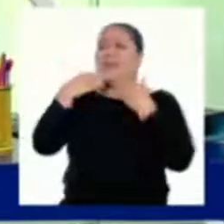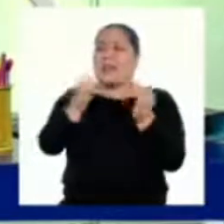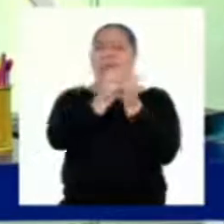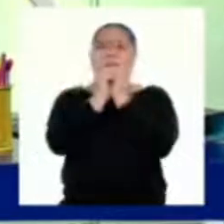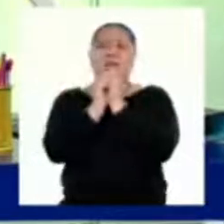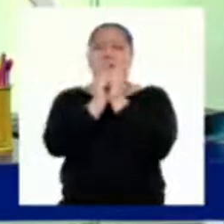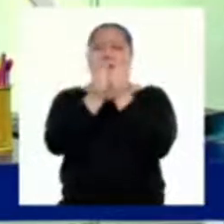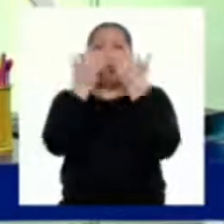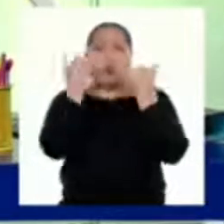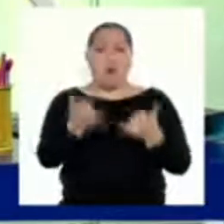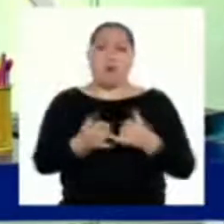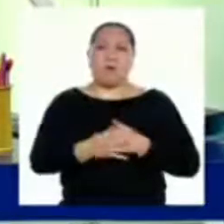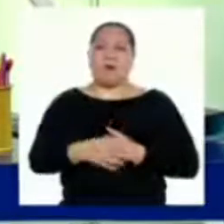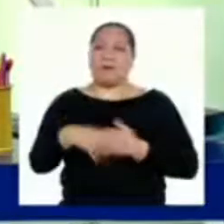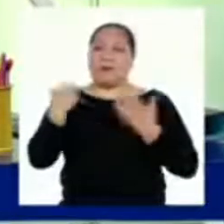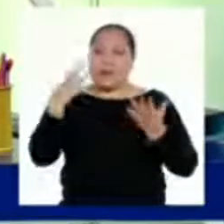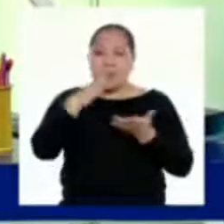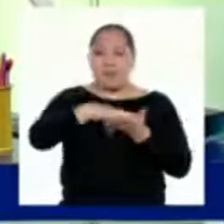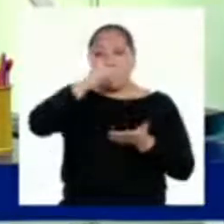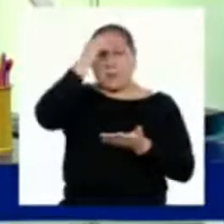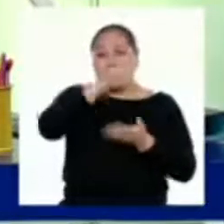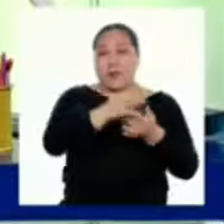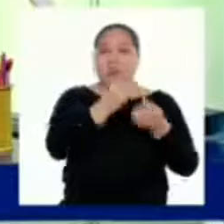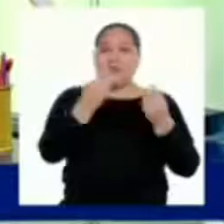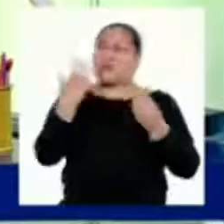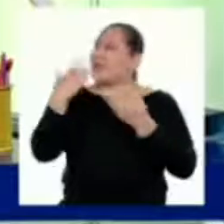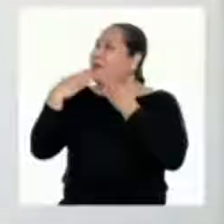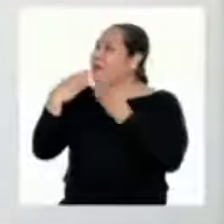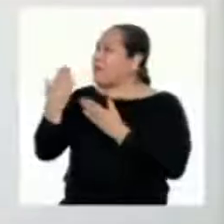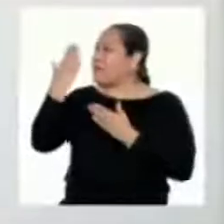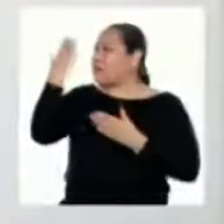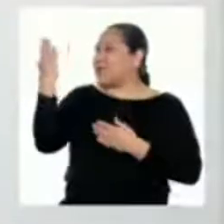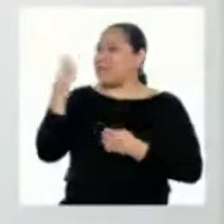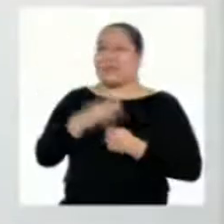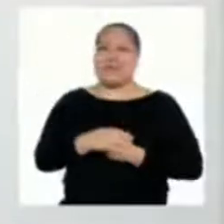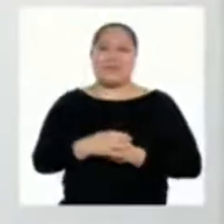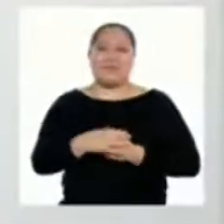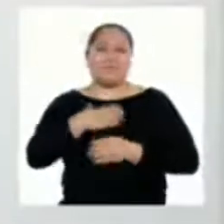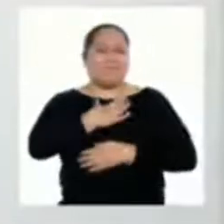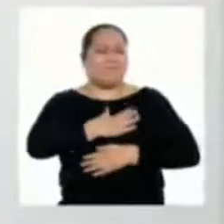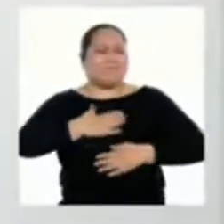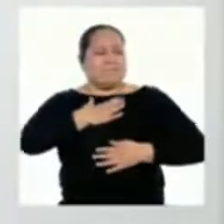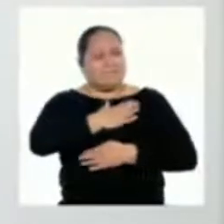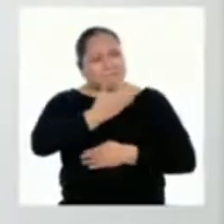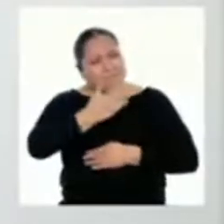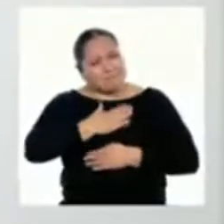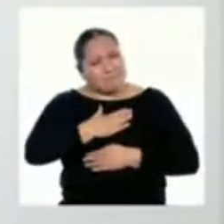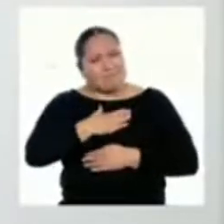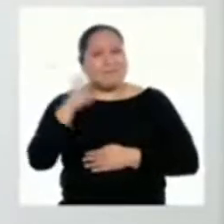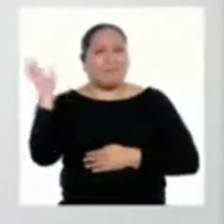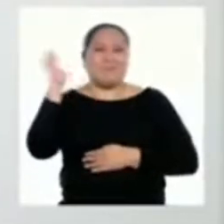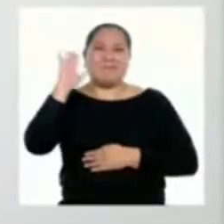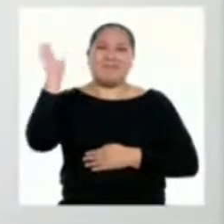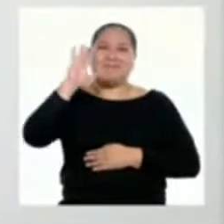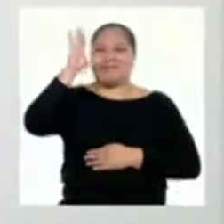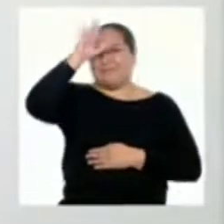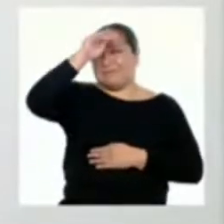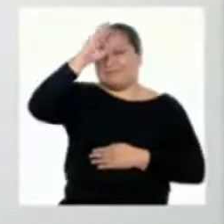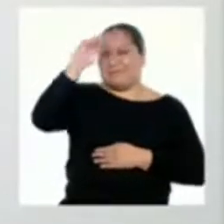día de hoy hemos aprendido bastante gracias a usted El placer es mío Miluska hasta luego chicas y chicos